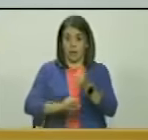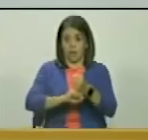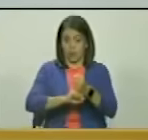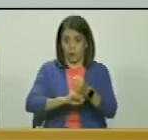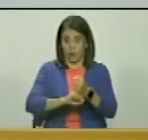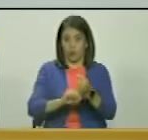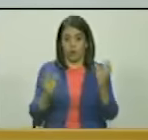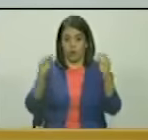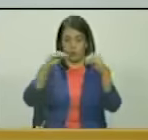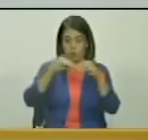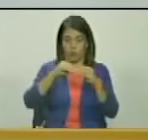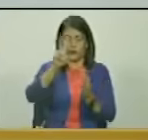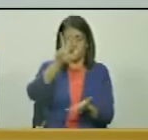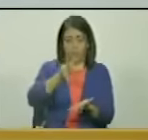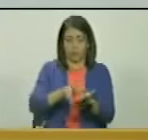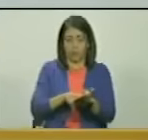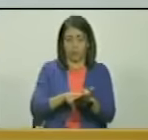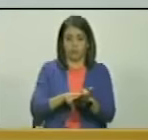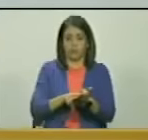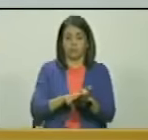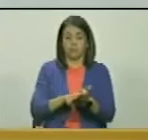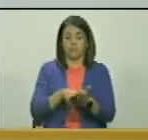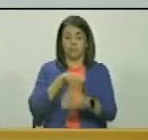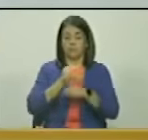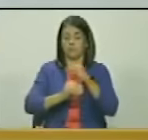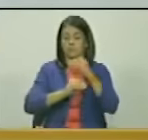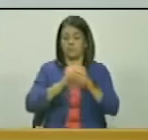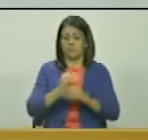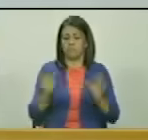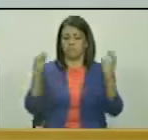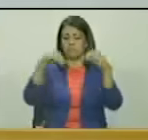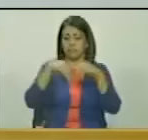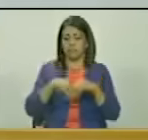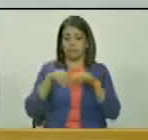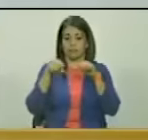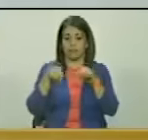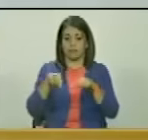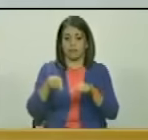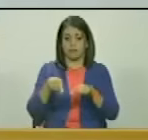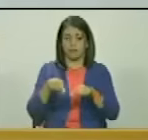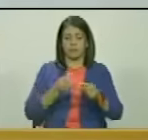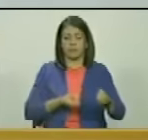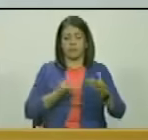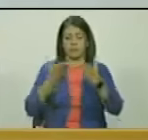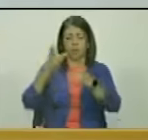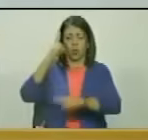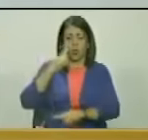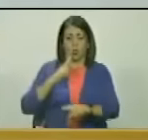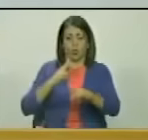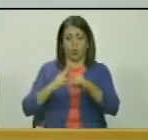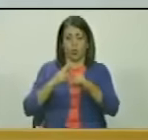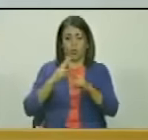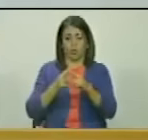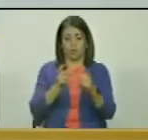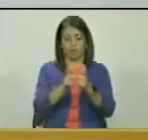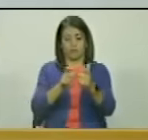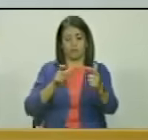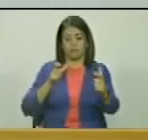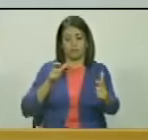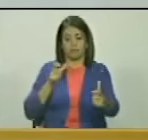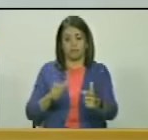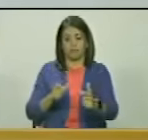a favor de aprobar el acuerdo mediante el cual se conceden los honores del panteón nacional